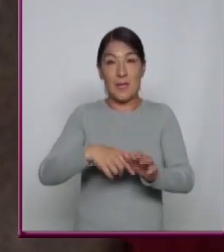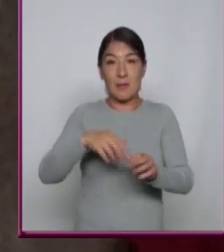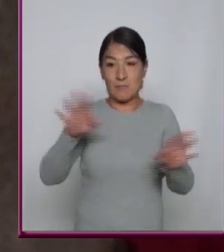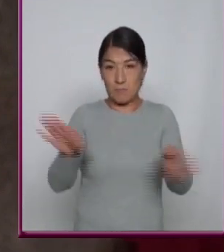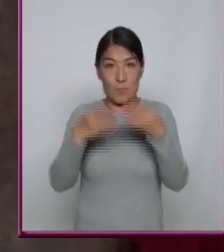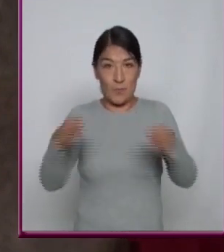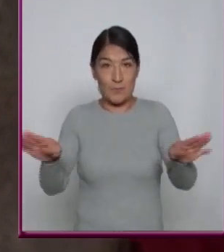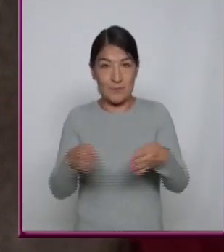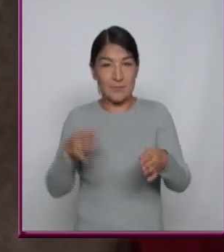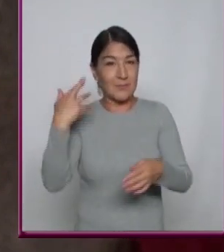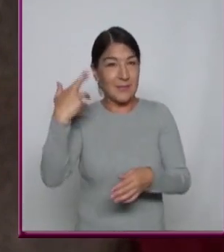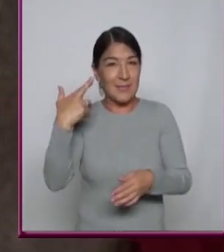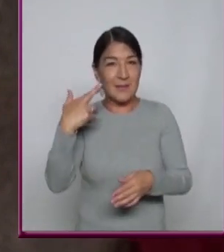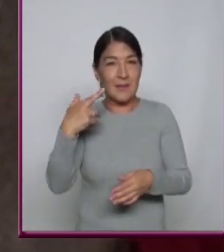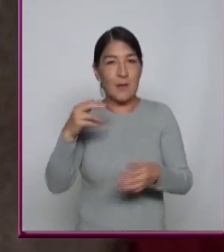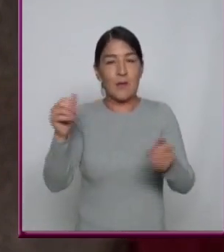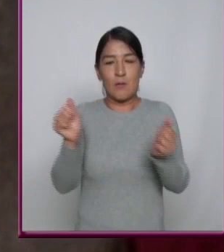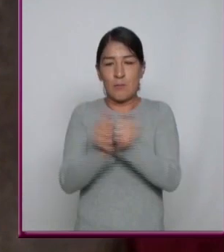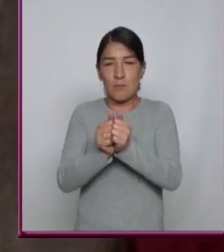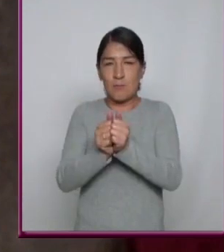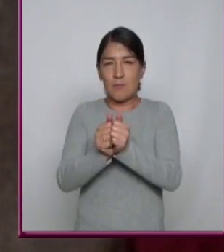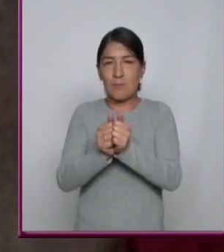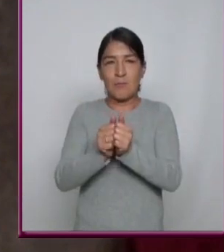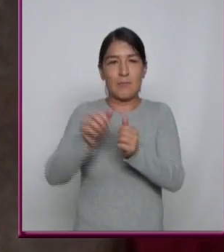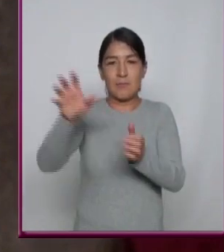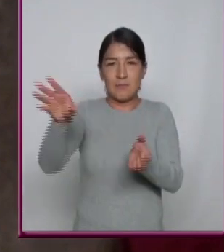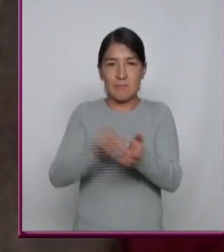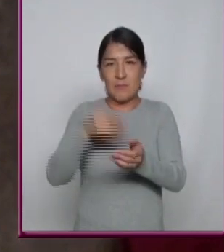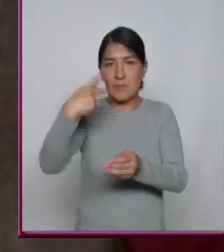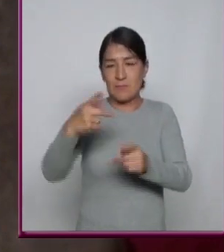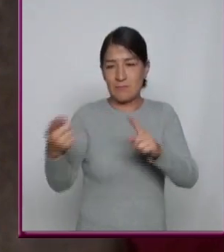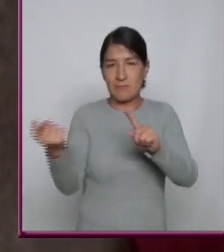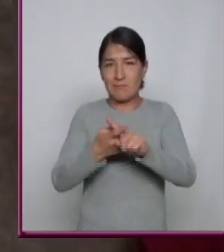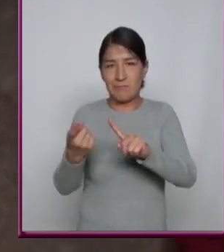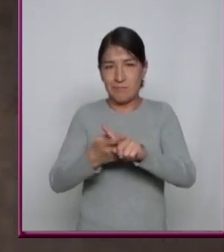En una representación Digital